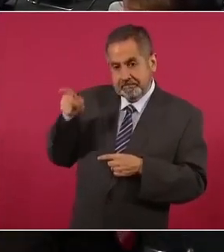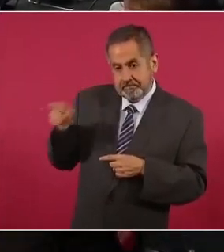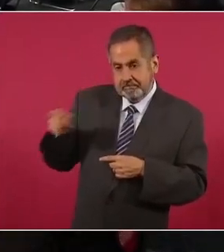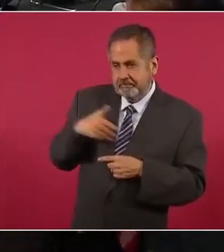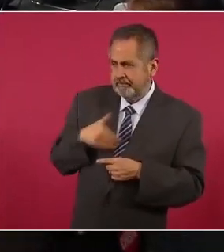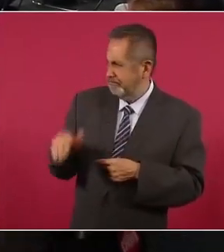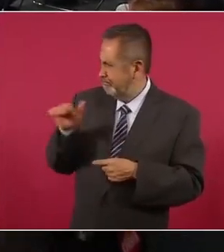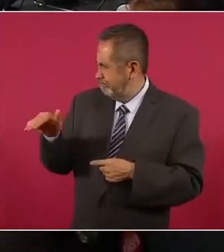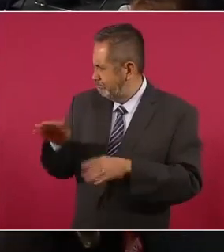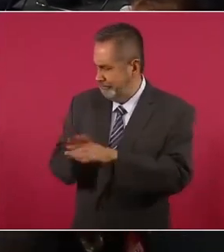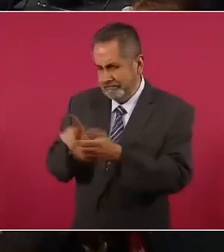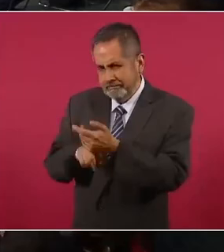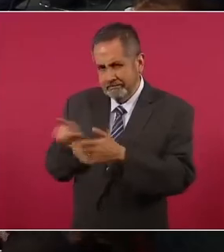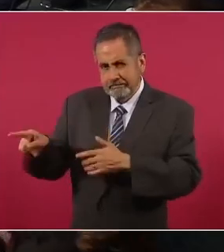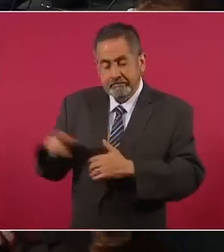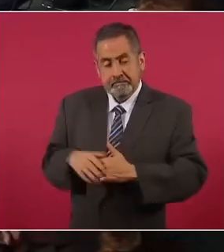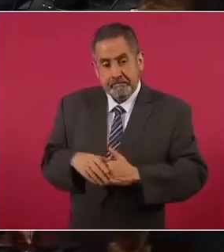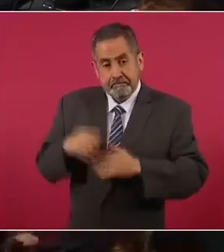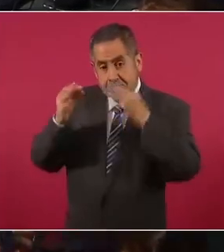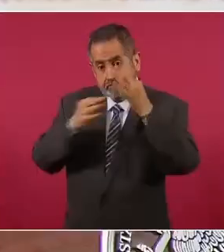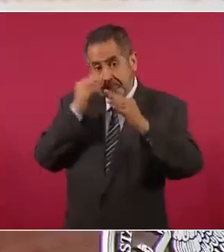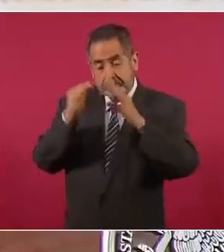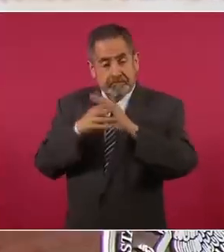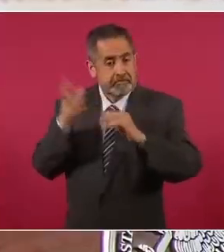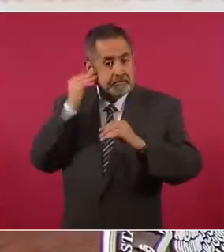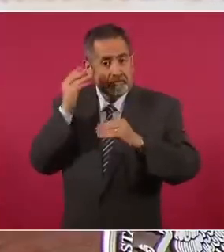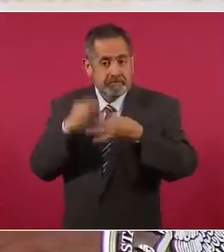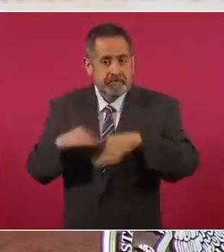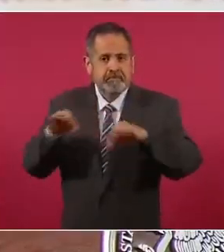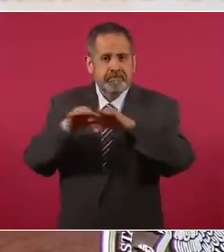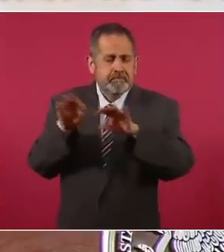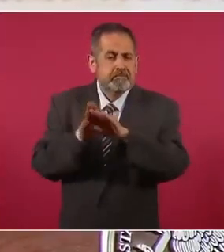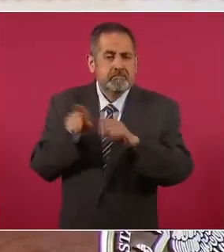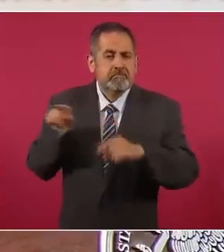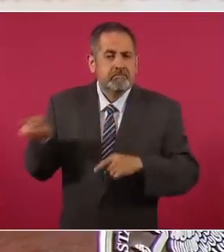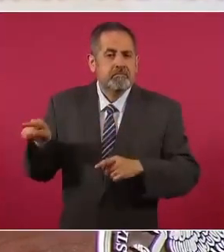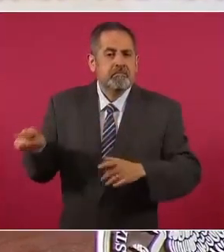Cuando la radio jugaba un papel importante de que se